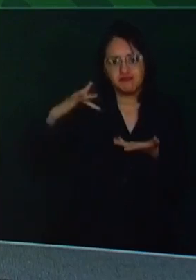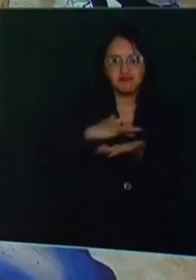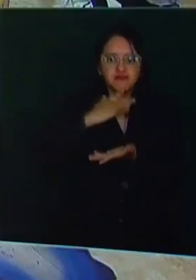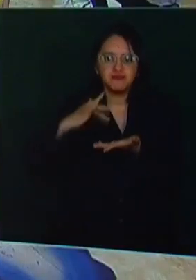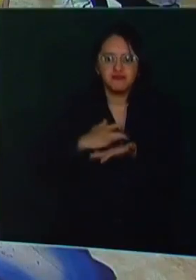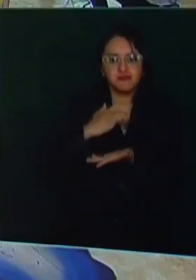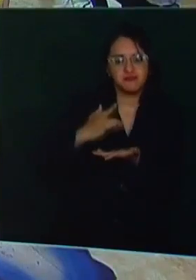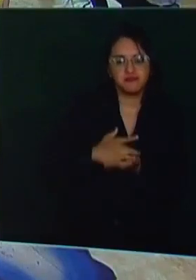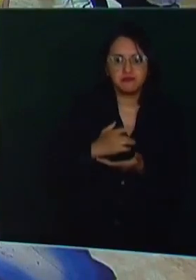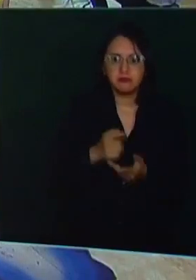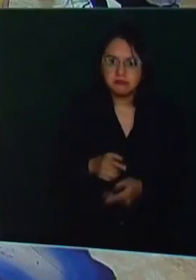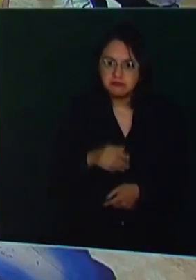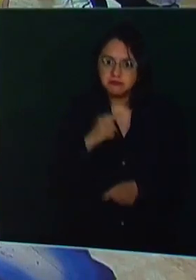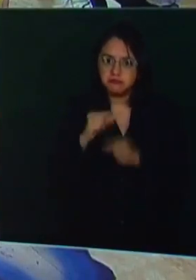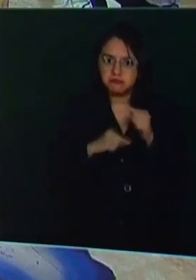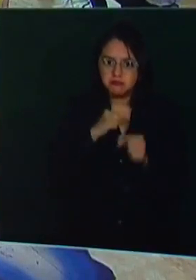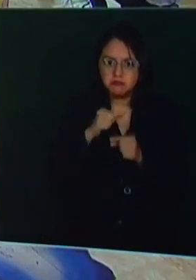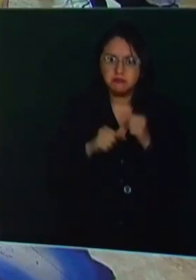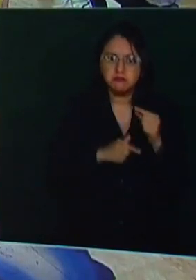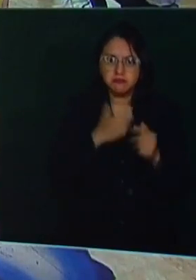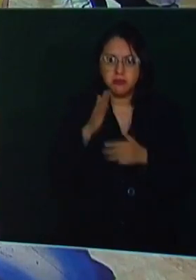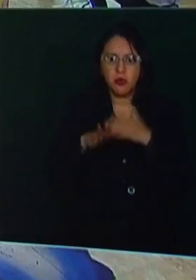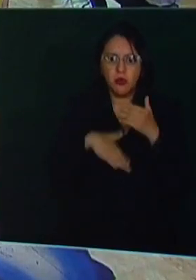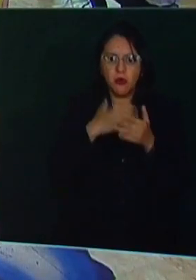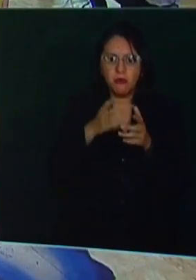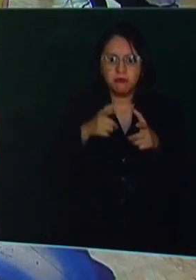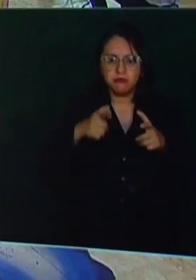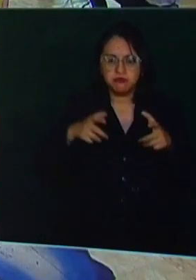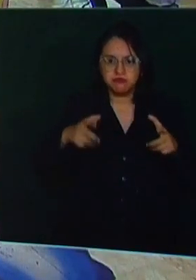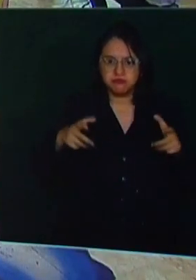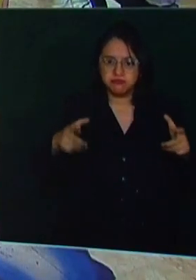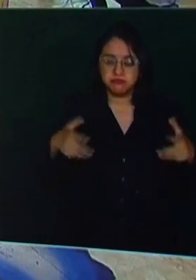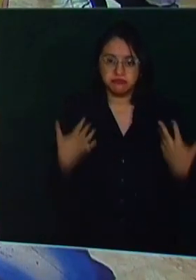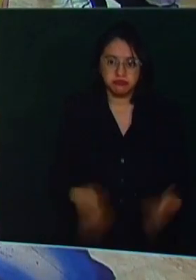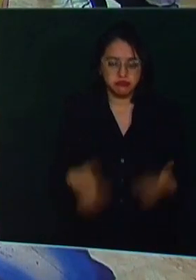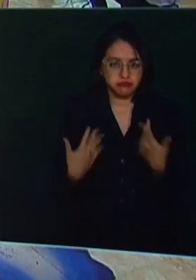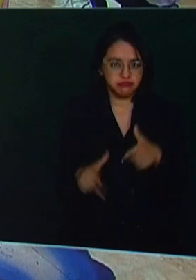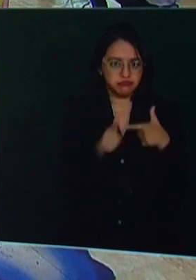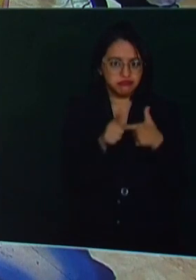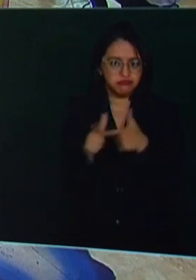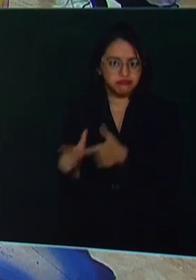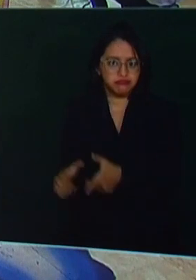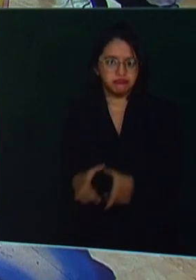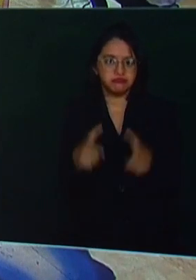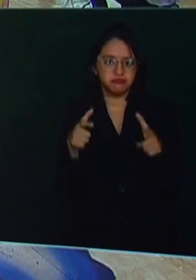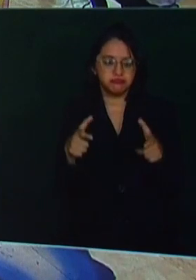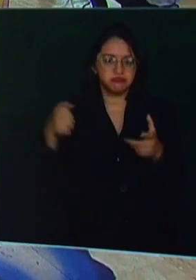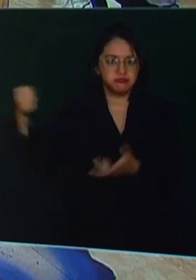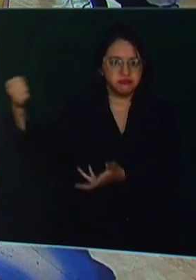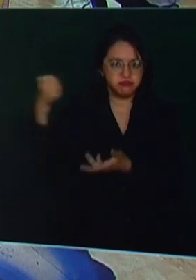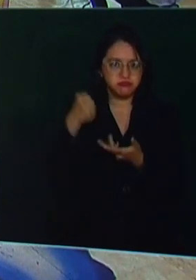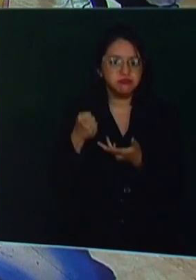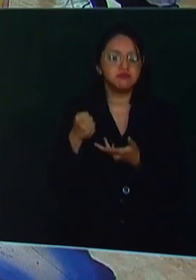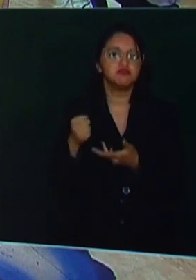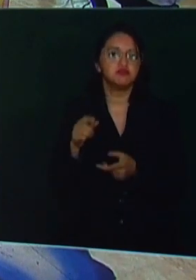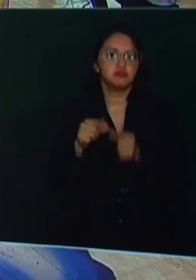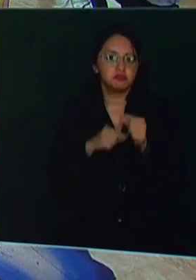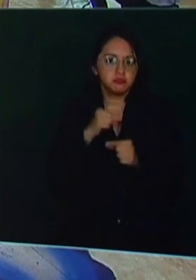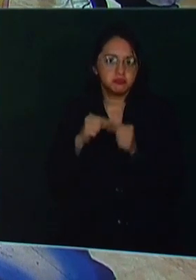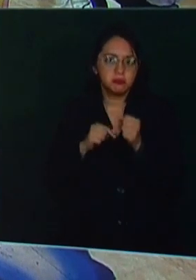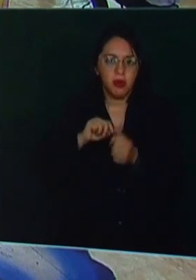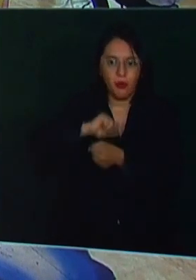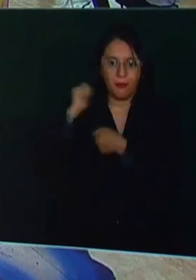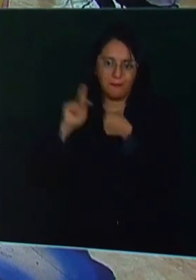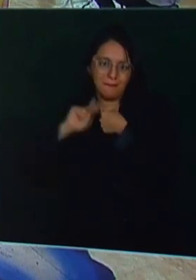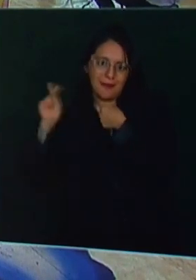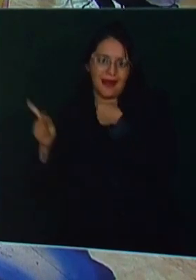Hoy desde Veracruz el presidente Andrés Manuel López Obrador, el subsecretario de Seguridad Pública Ricardo Mejía también confirmó el fallecimiento de